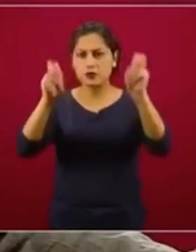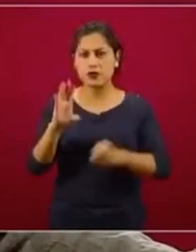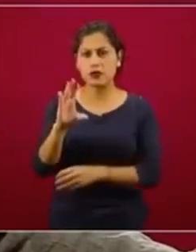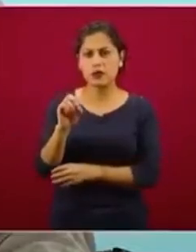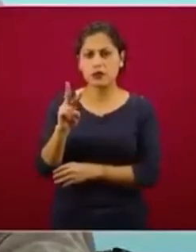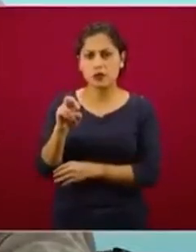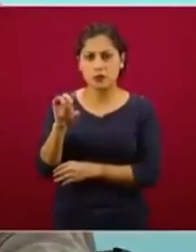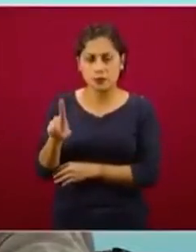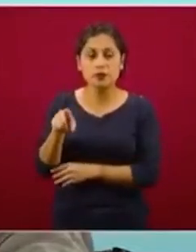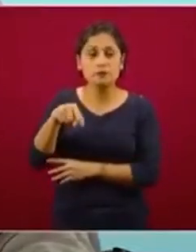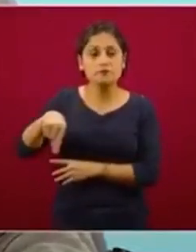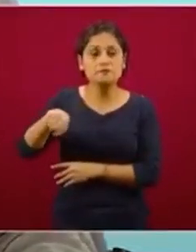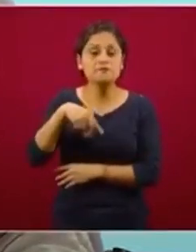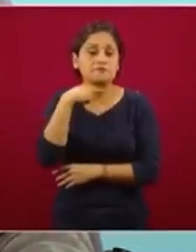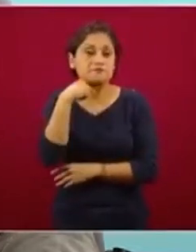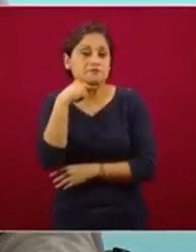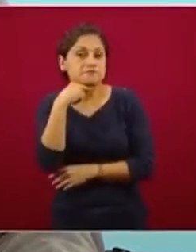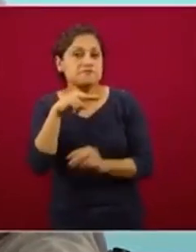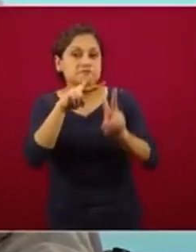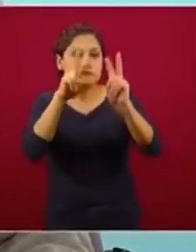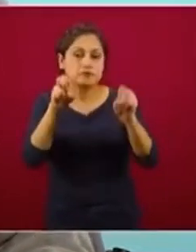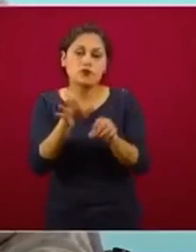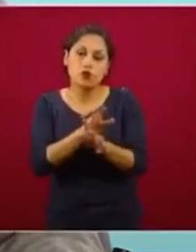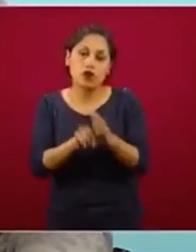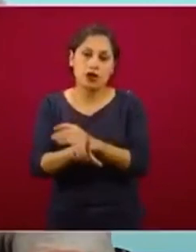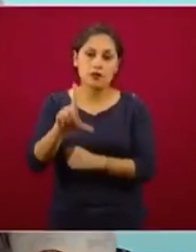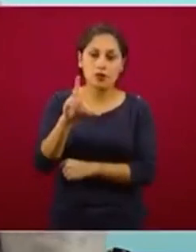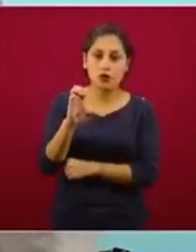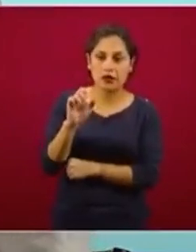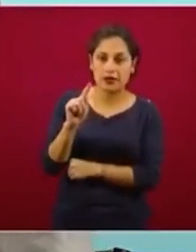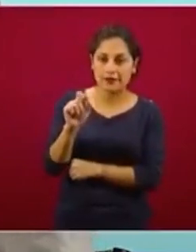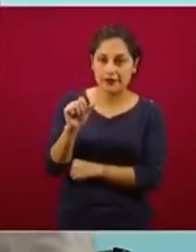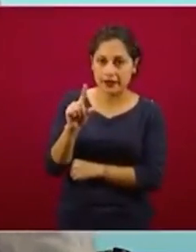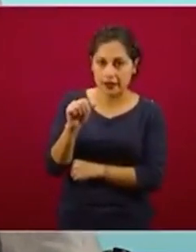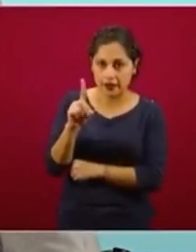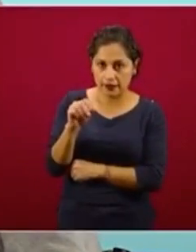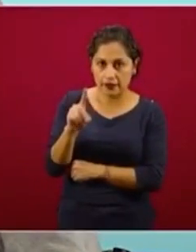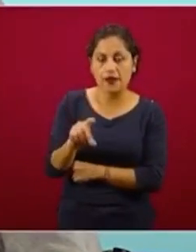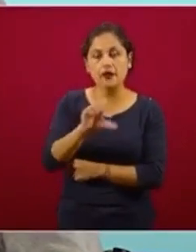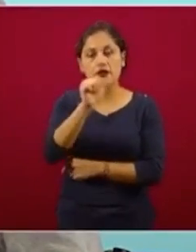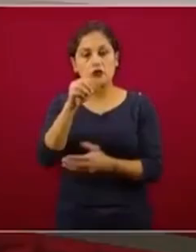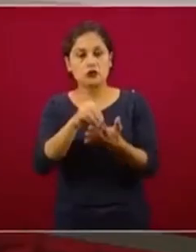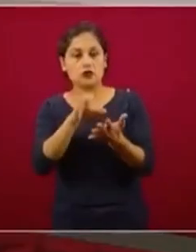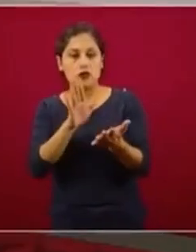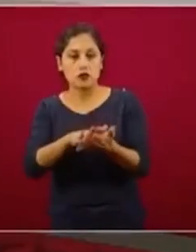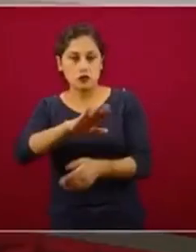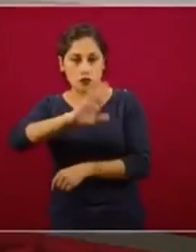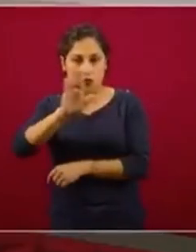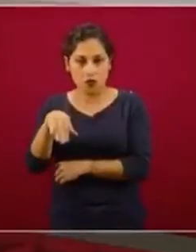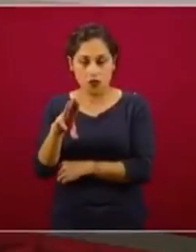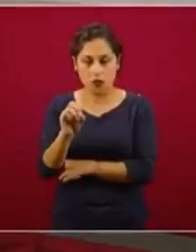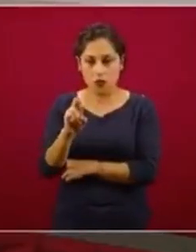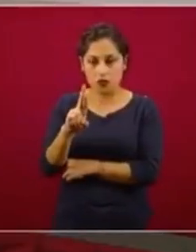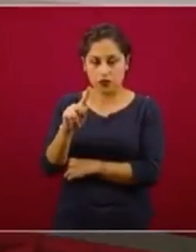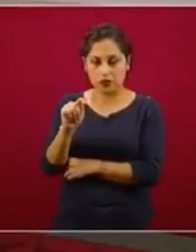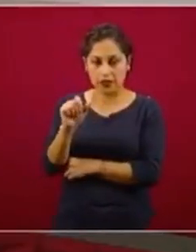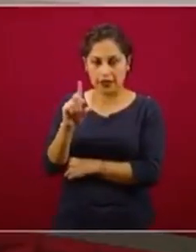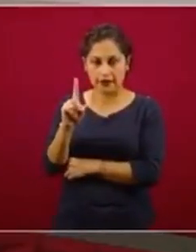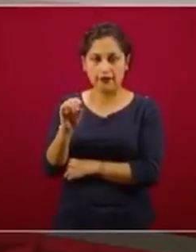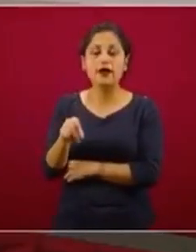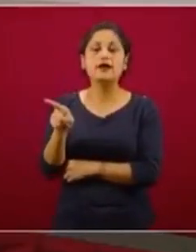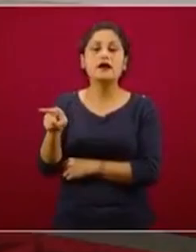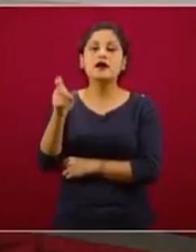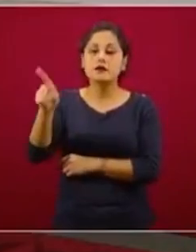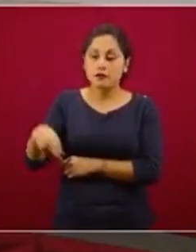preocupación en algunos temas, este de la letalidad y el registro de la mortalidad, otro sobre la nueva normalidad y